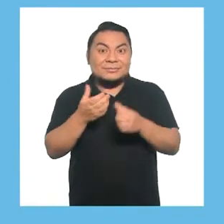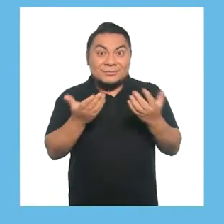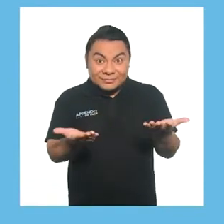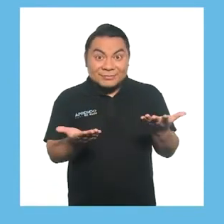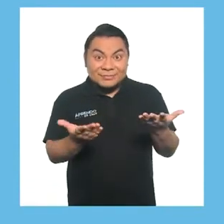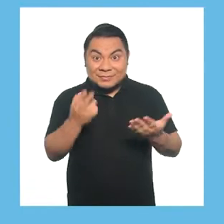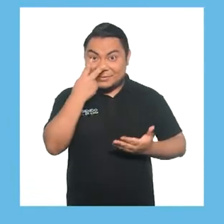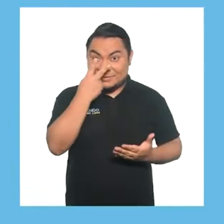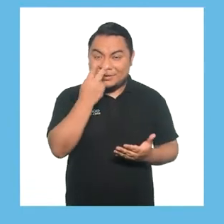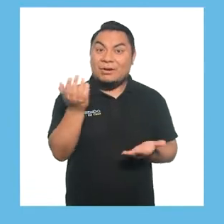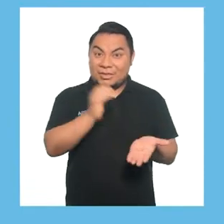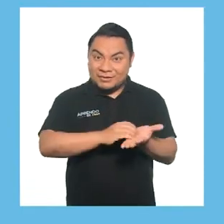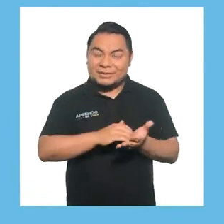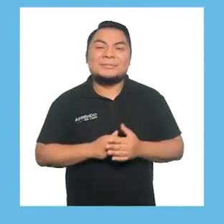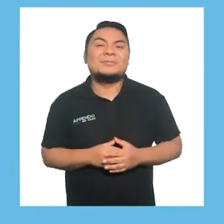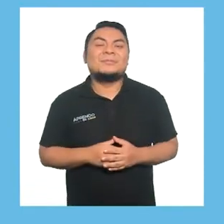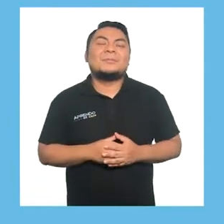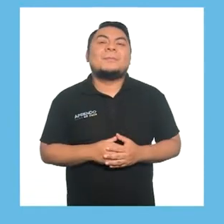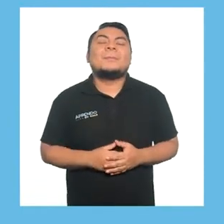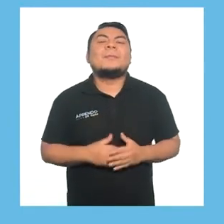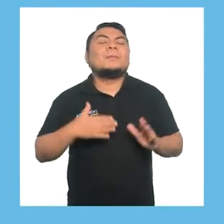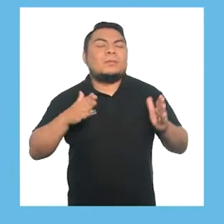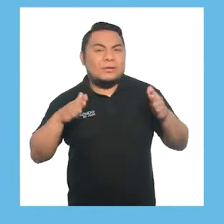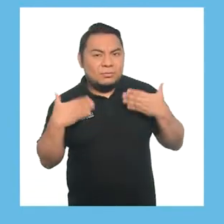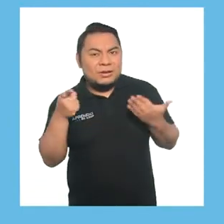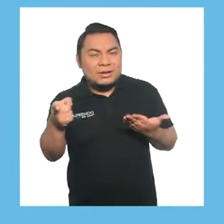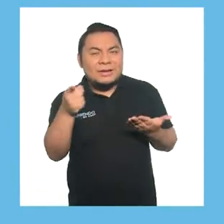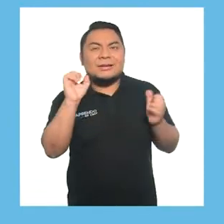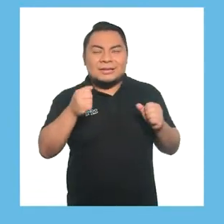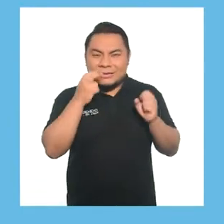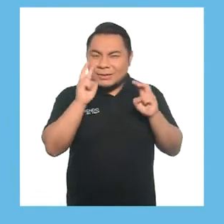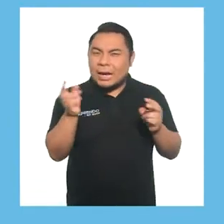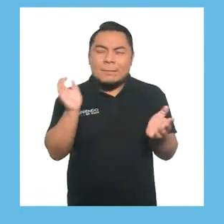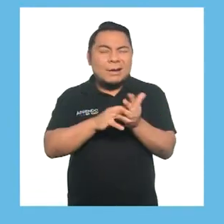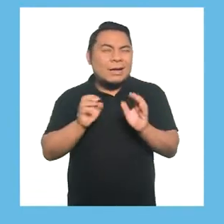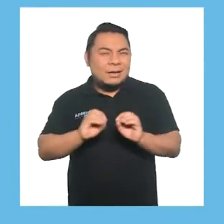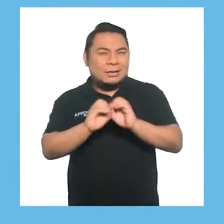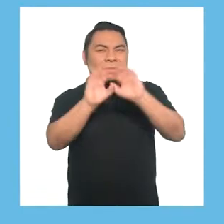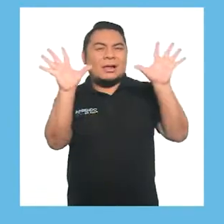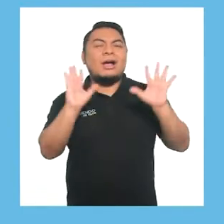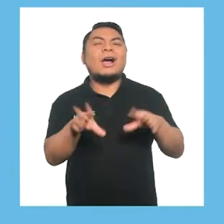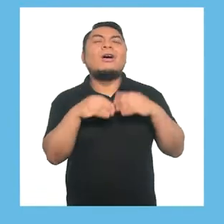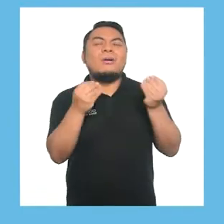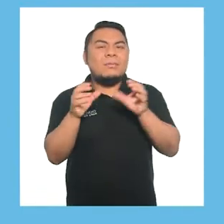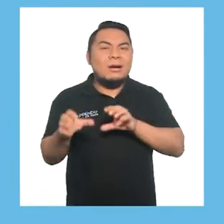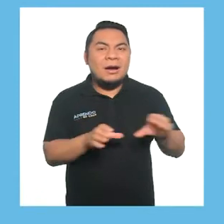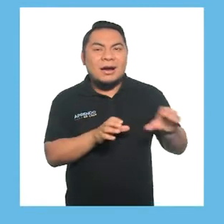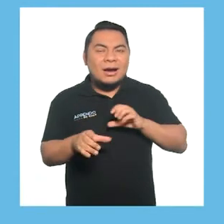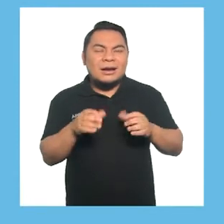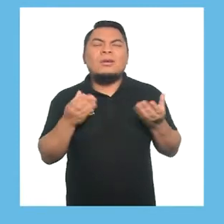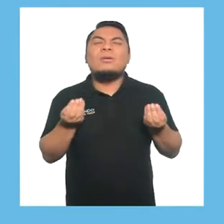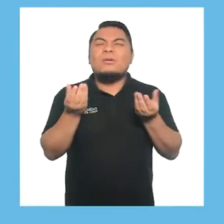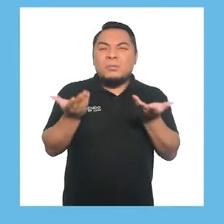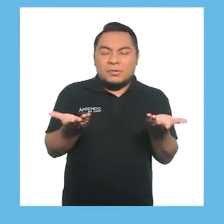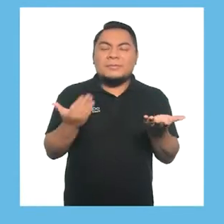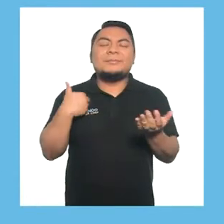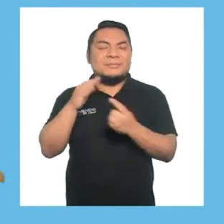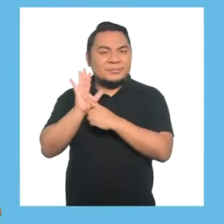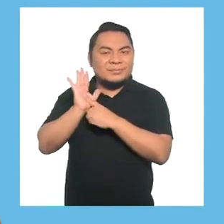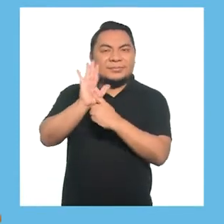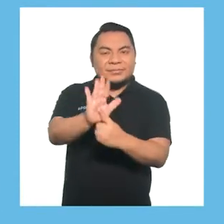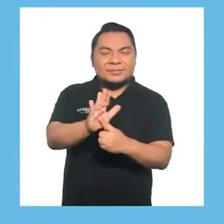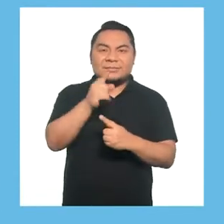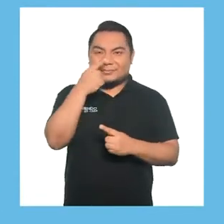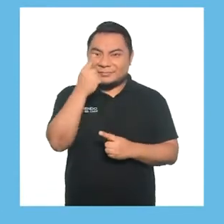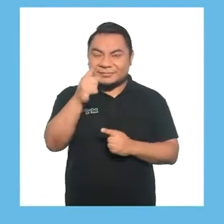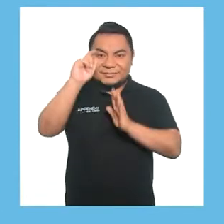¿Lo hacemos de nuevo? Para que puedan apreciar con mayor claridad cómo desarrollar esta actividad, les